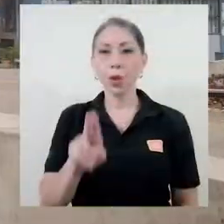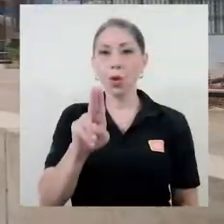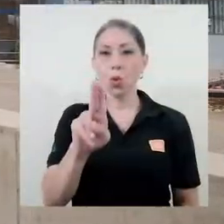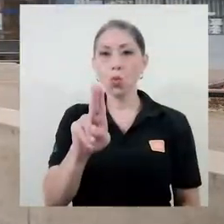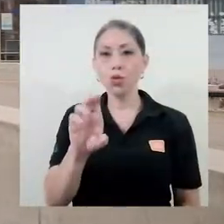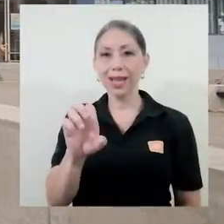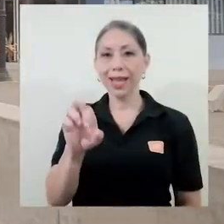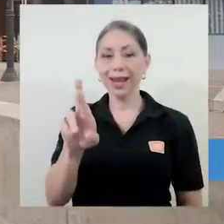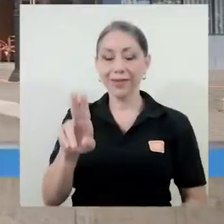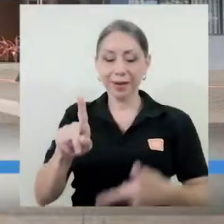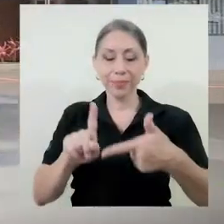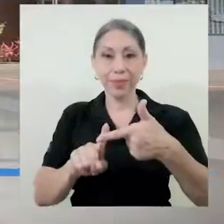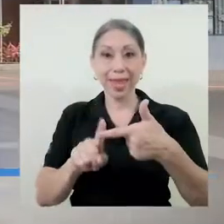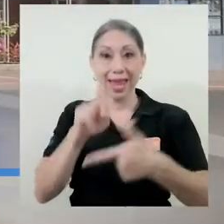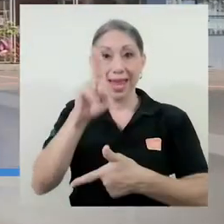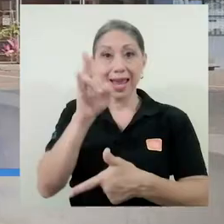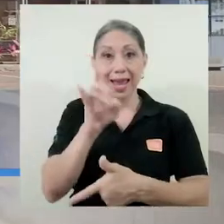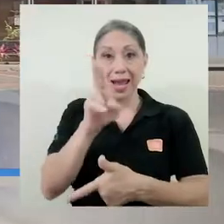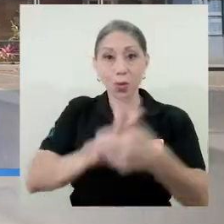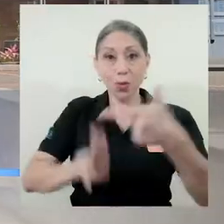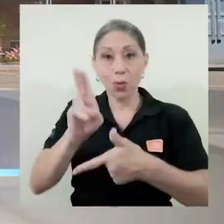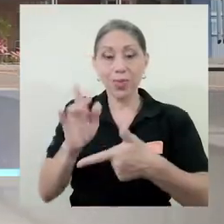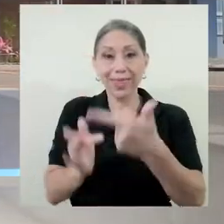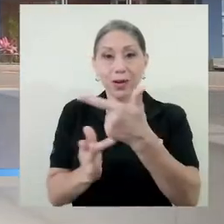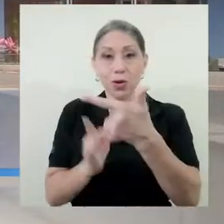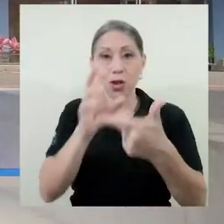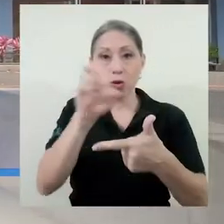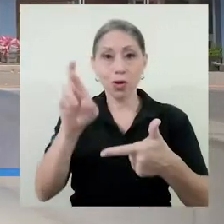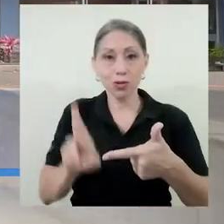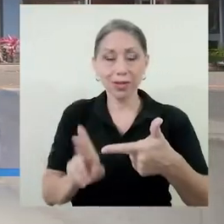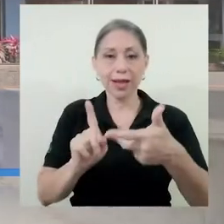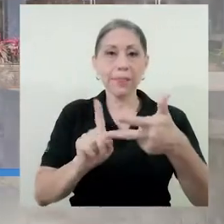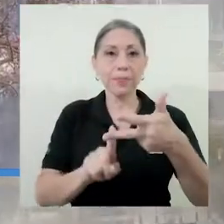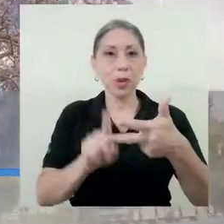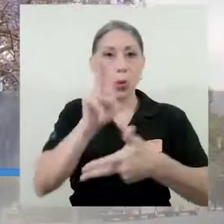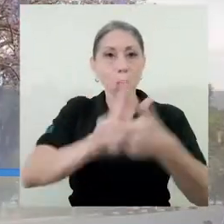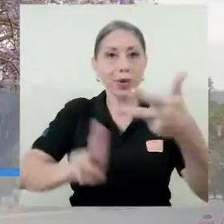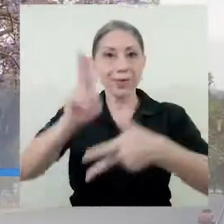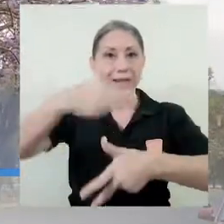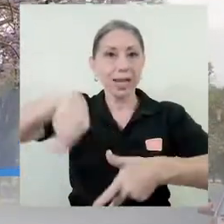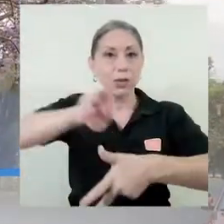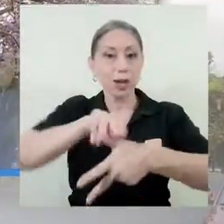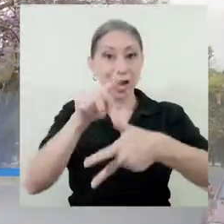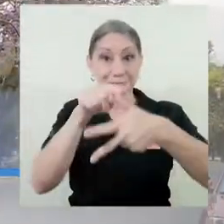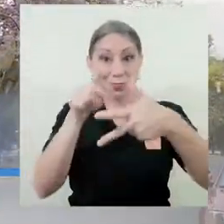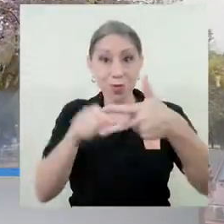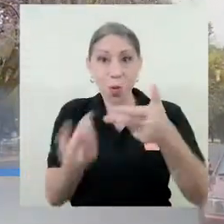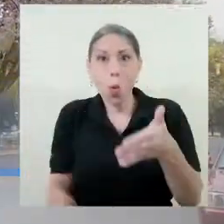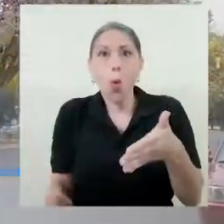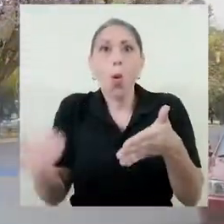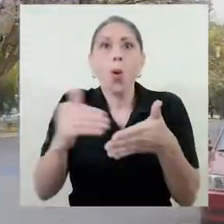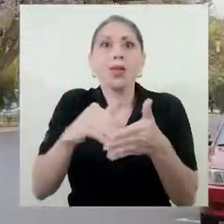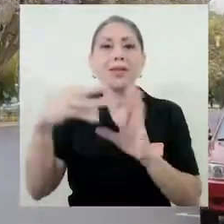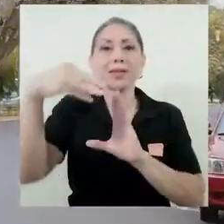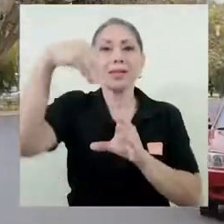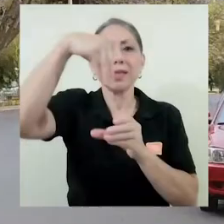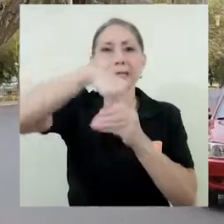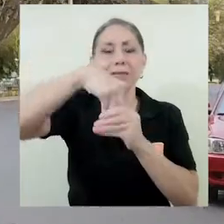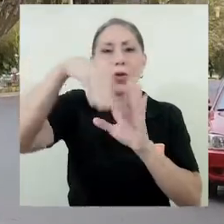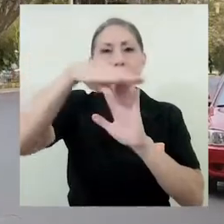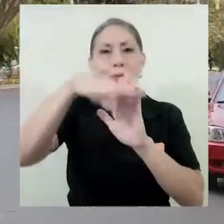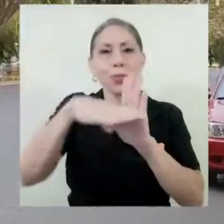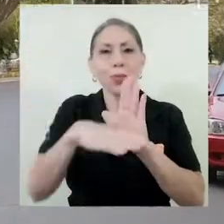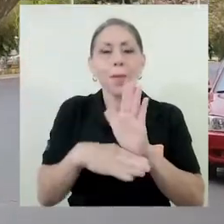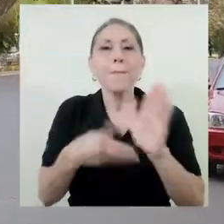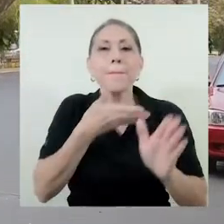La UCR, el Tecnológico de Costa Rica y la Universidad Nacional una vez más aparecen en el listado de las mejores